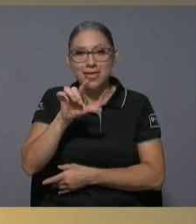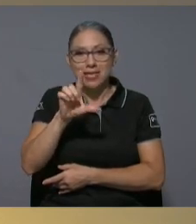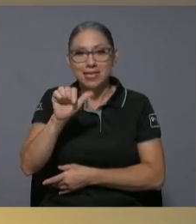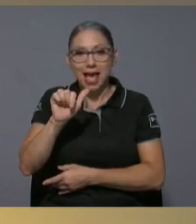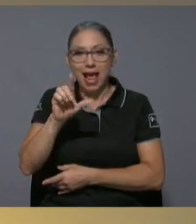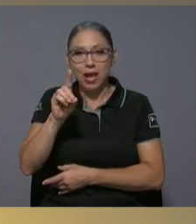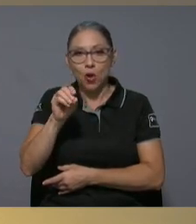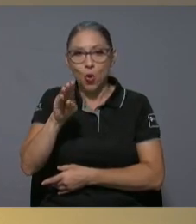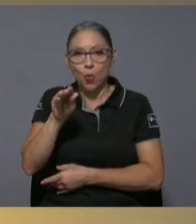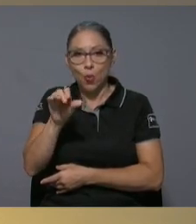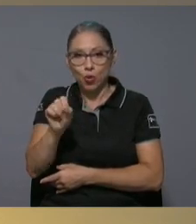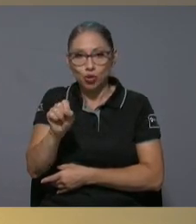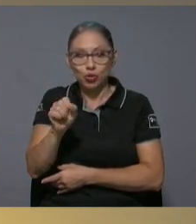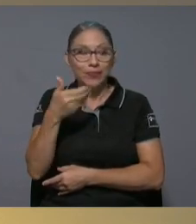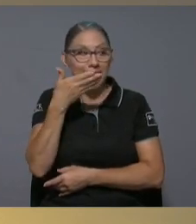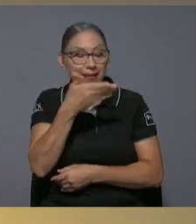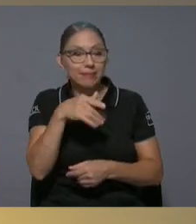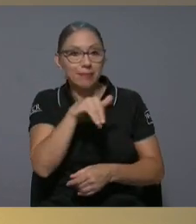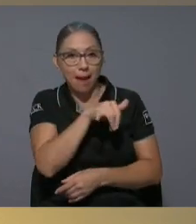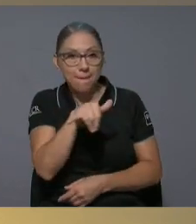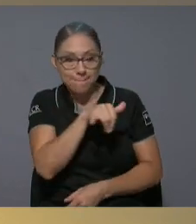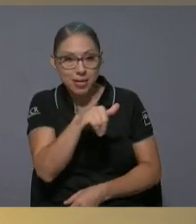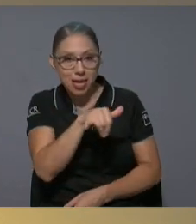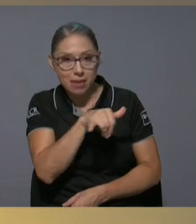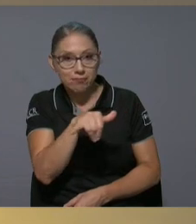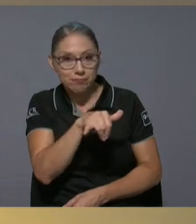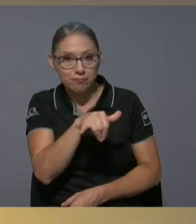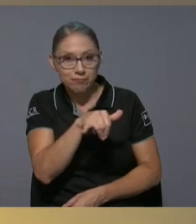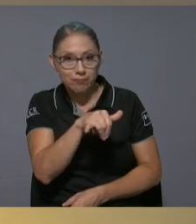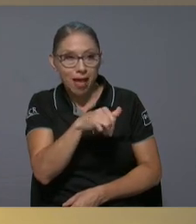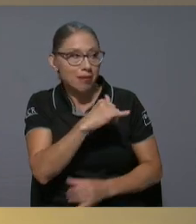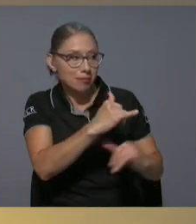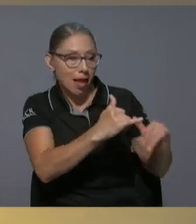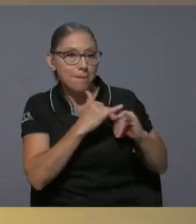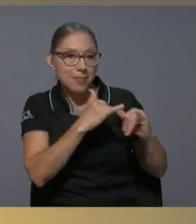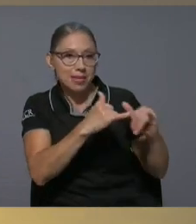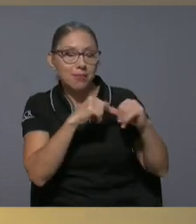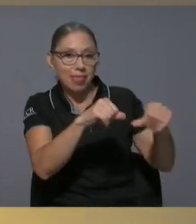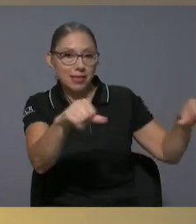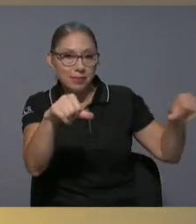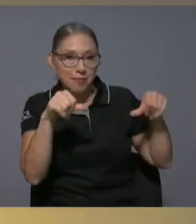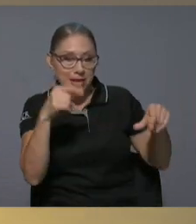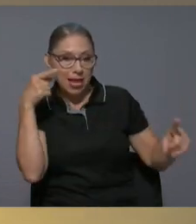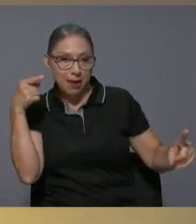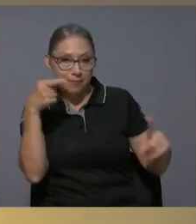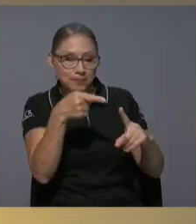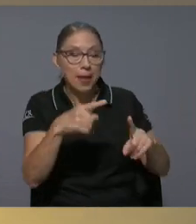seguimos la misma disciplina pero